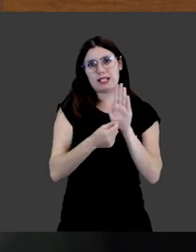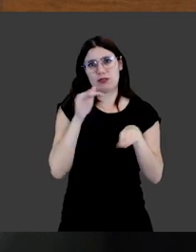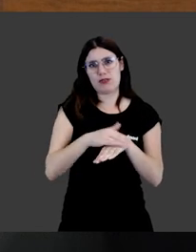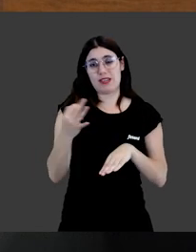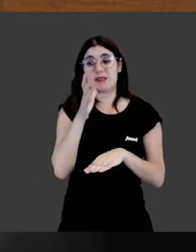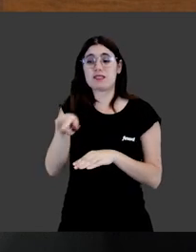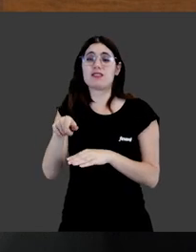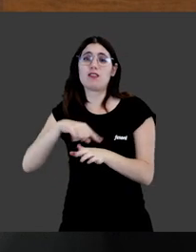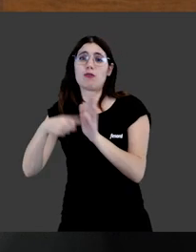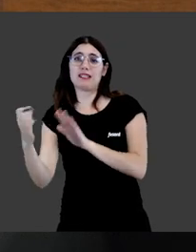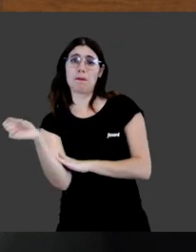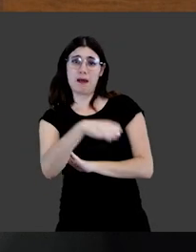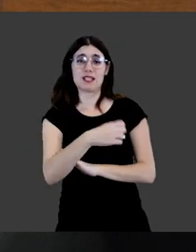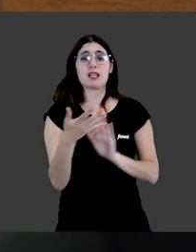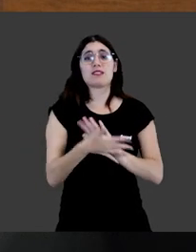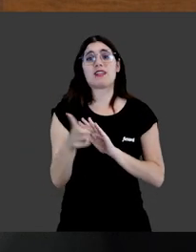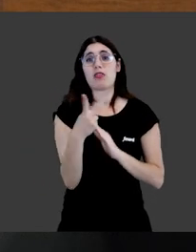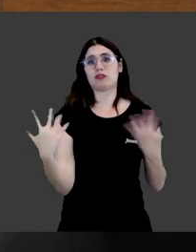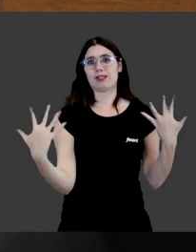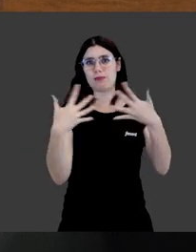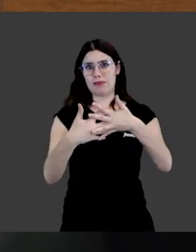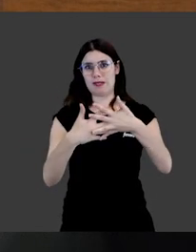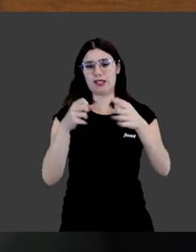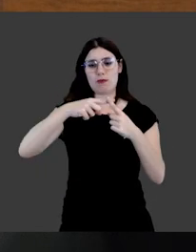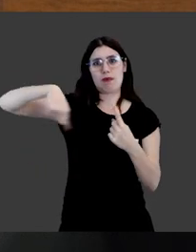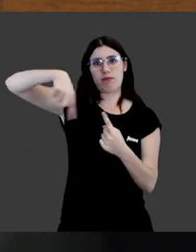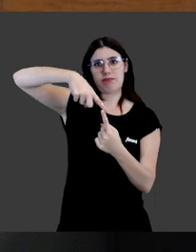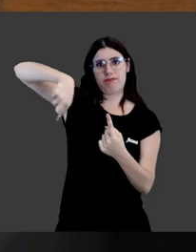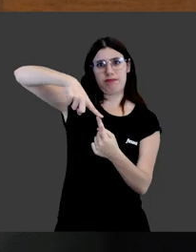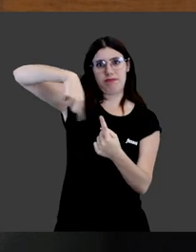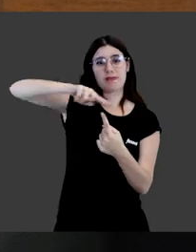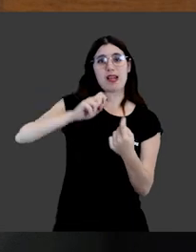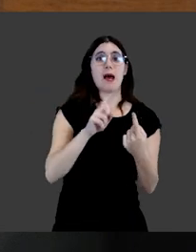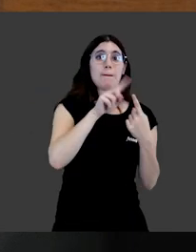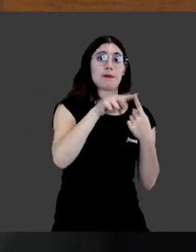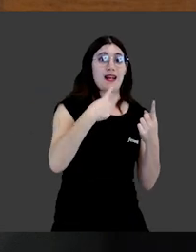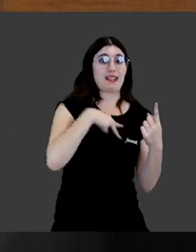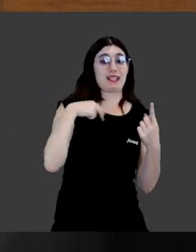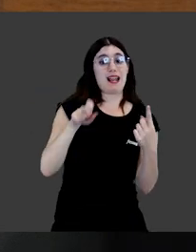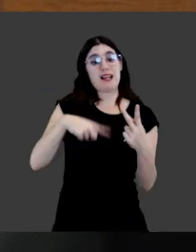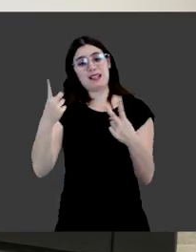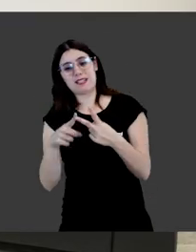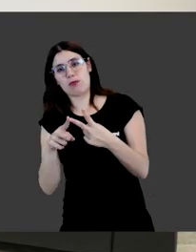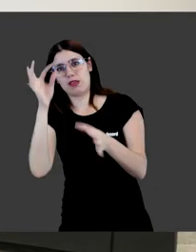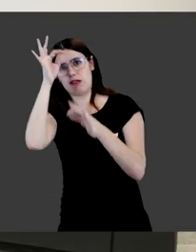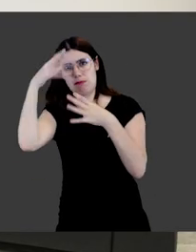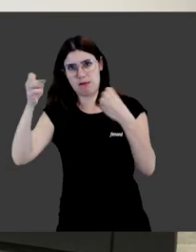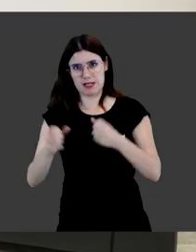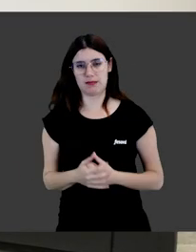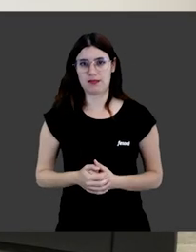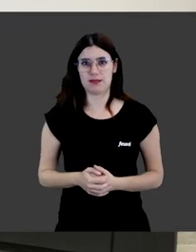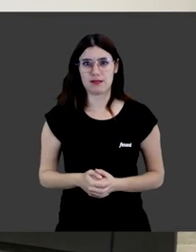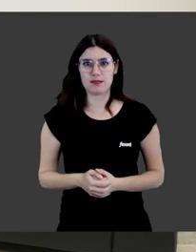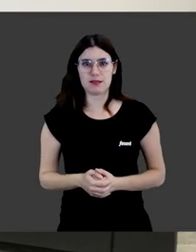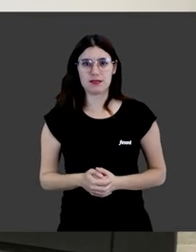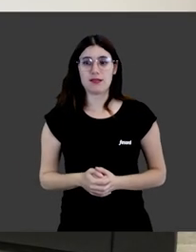Por tanto, es mucho más completa. Digamos que las dos se complementan y están como en círculos concéntricos. La primera, la general, y la segunda, la más concreta o